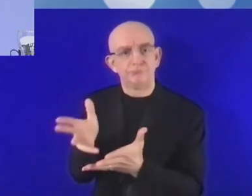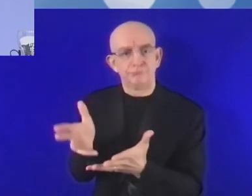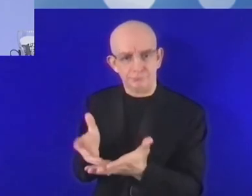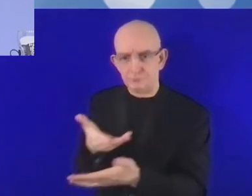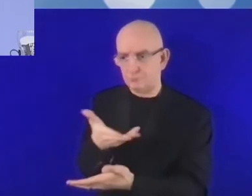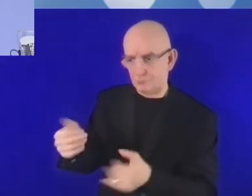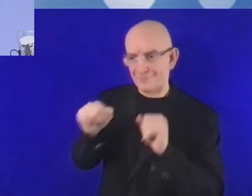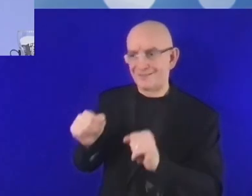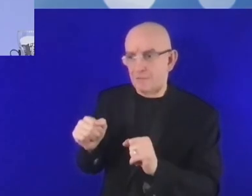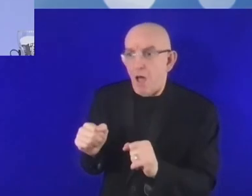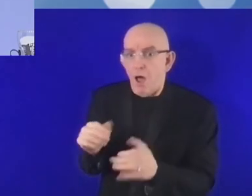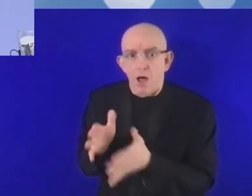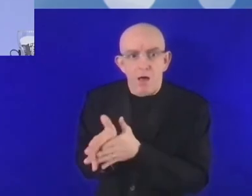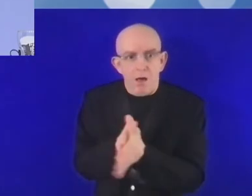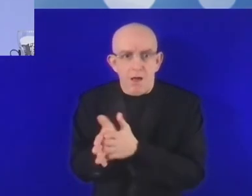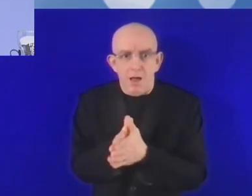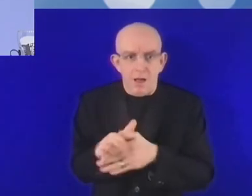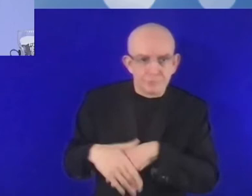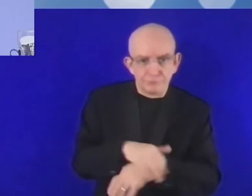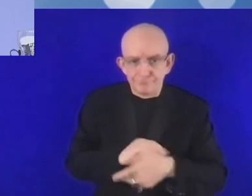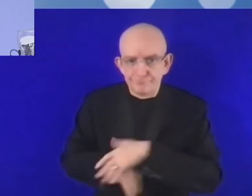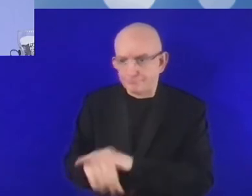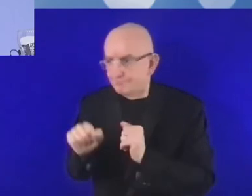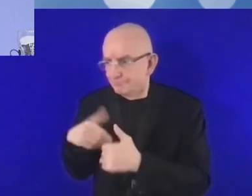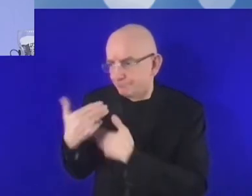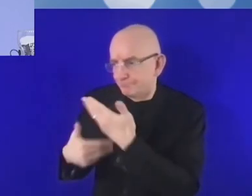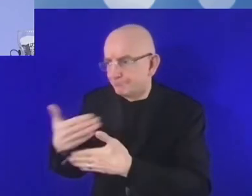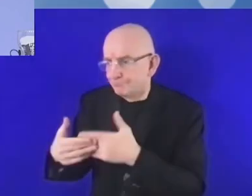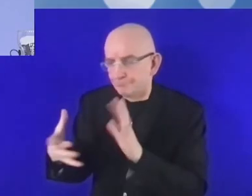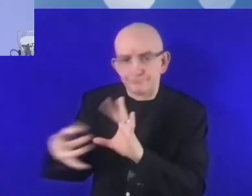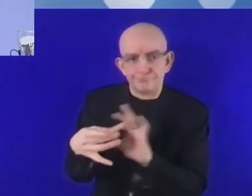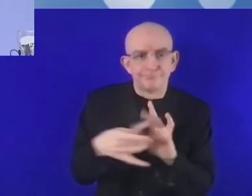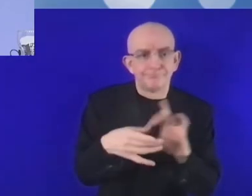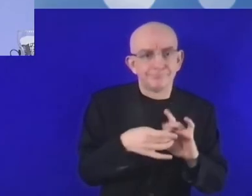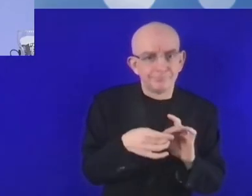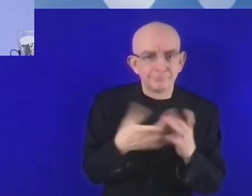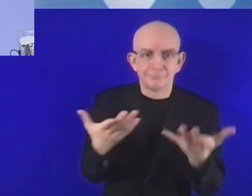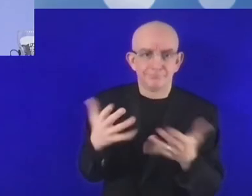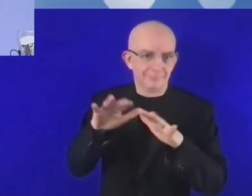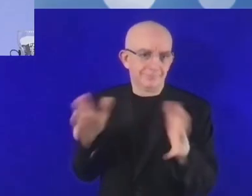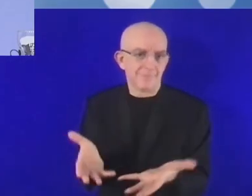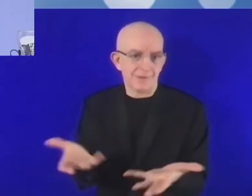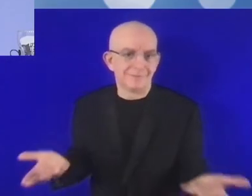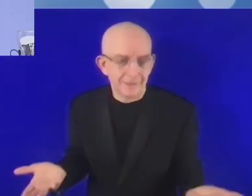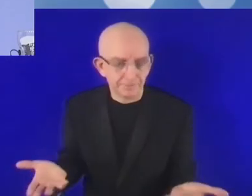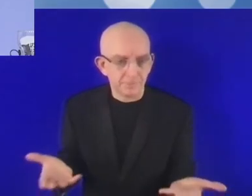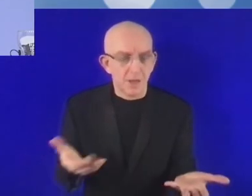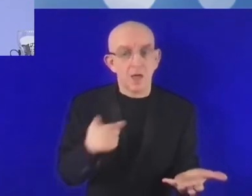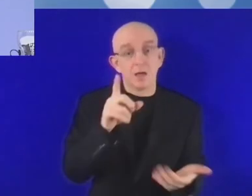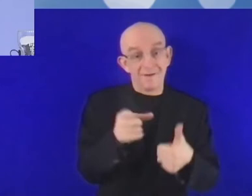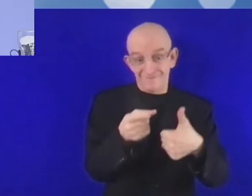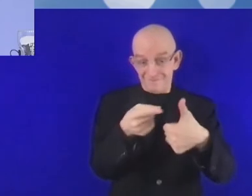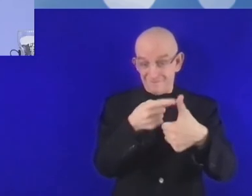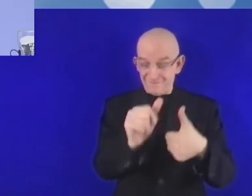beneficios de la conectividad, de la presencia en Internet. Pero en primer lugar,